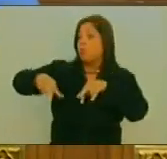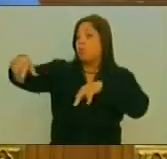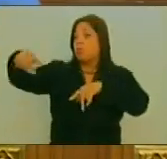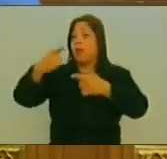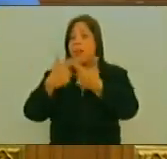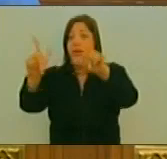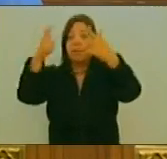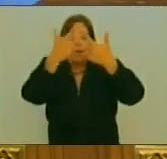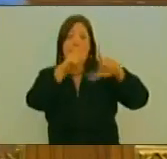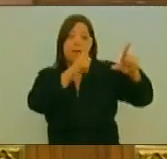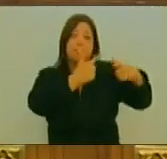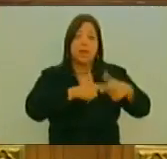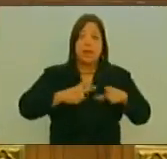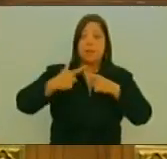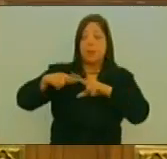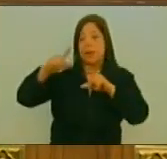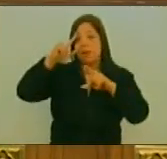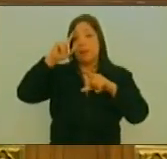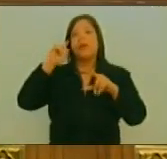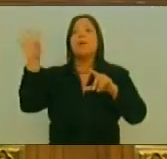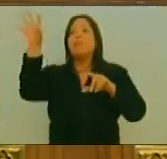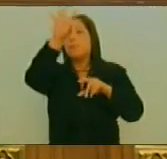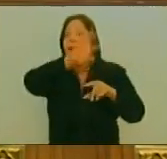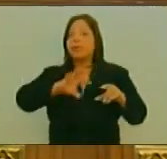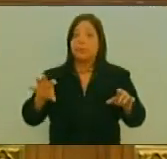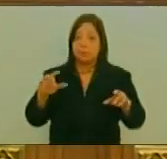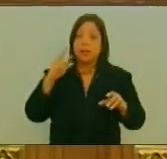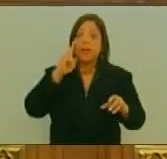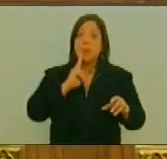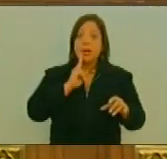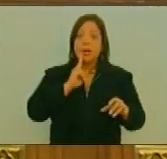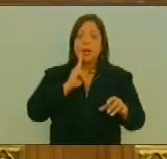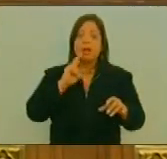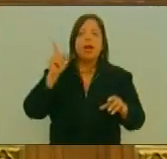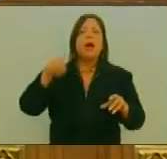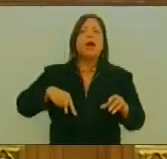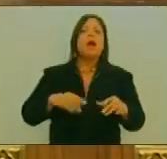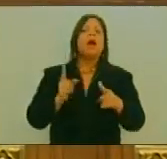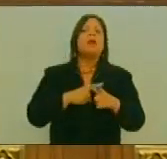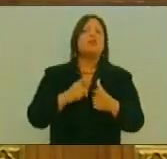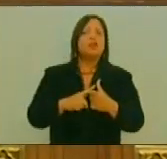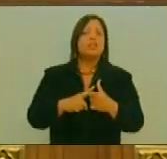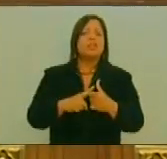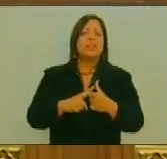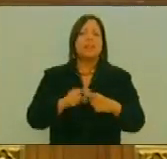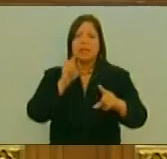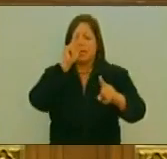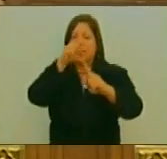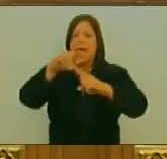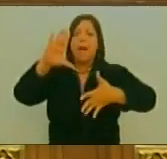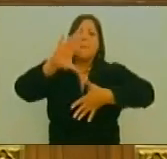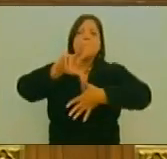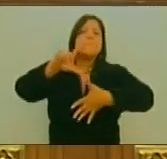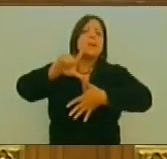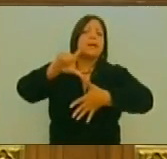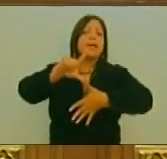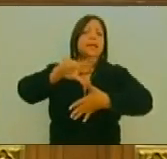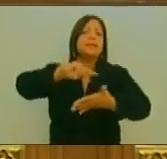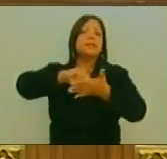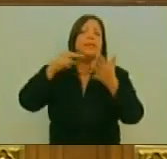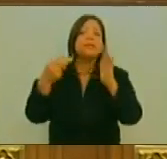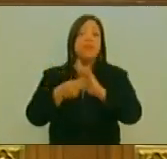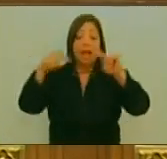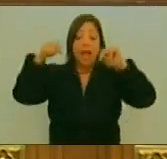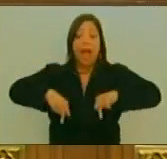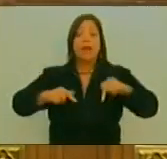Y emancipando Naciones No es menos cierto Que el destino De América Latina Se está jugando